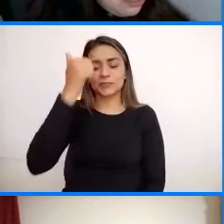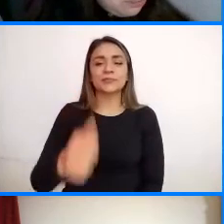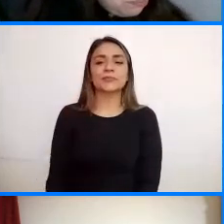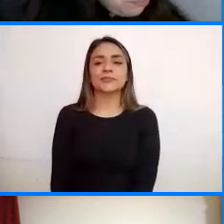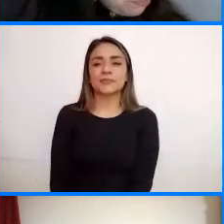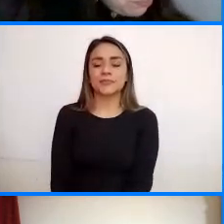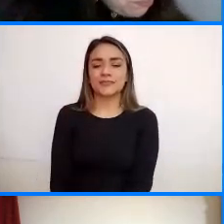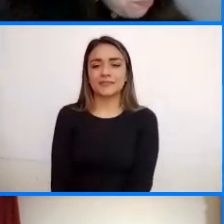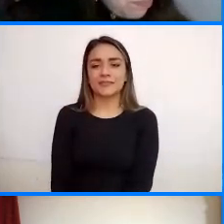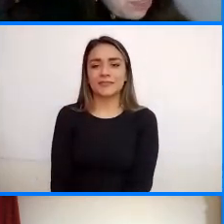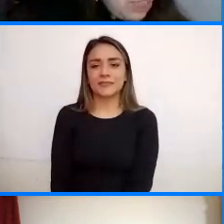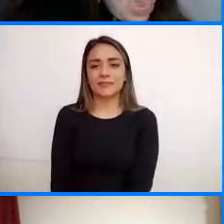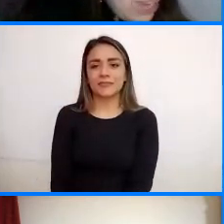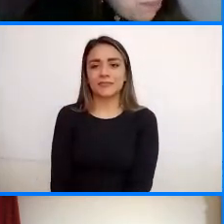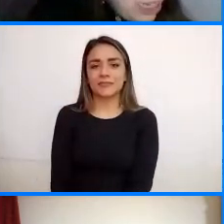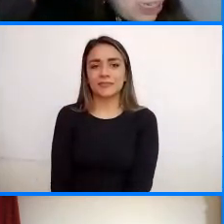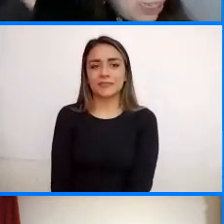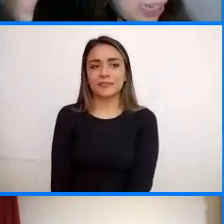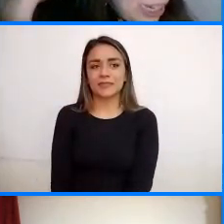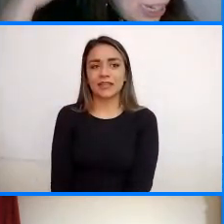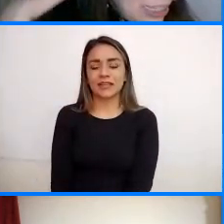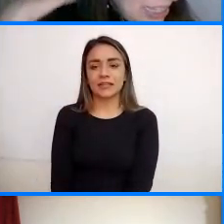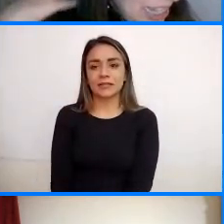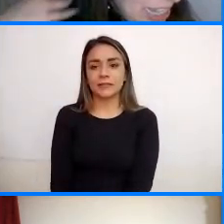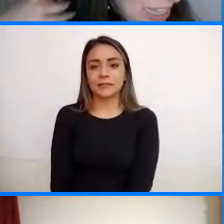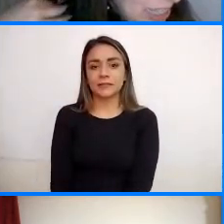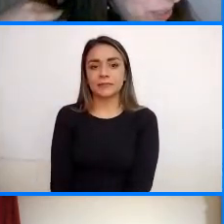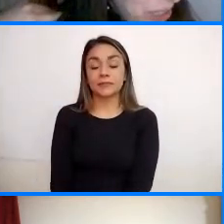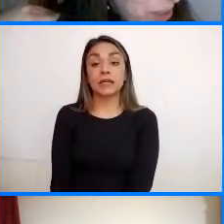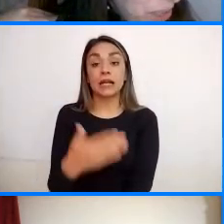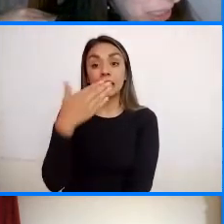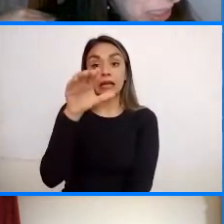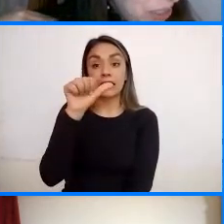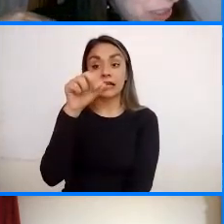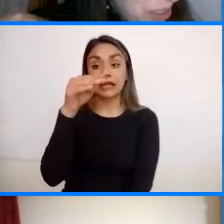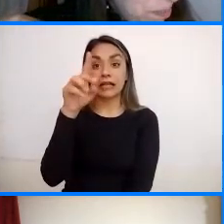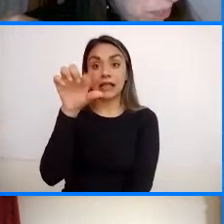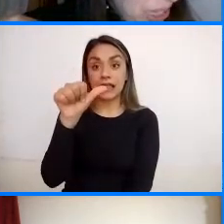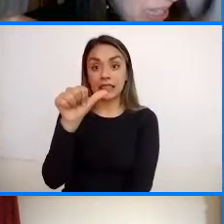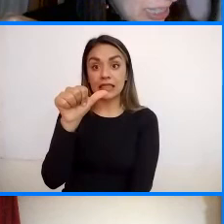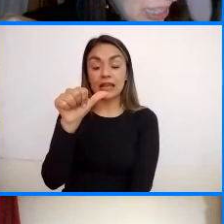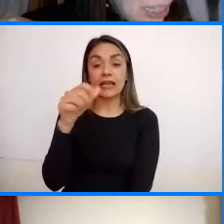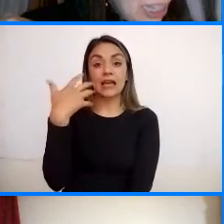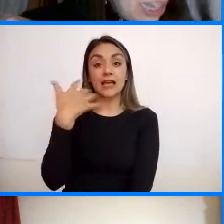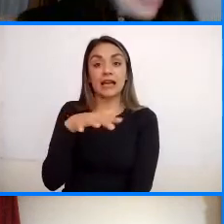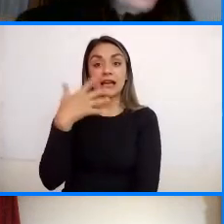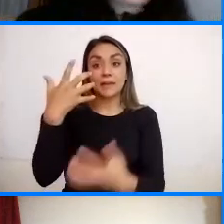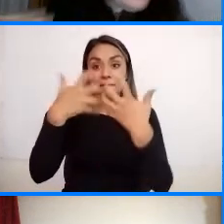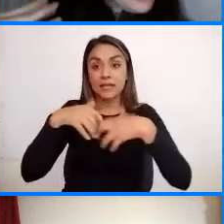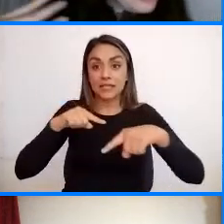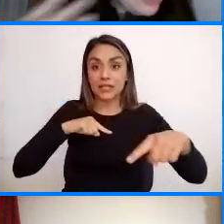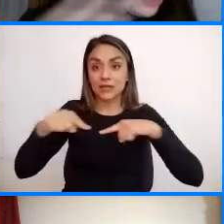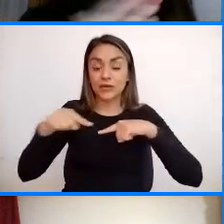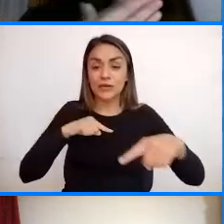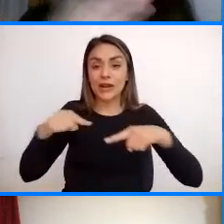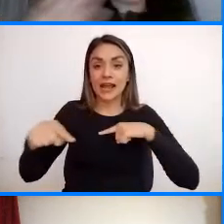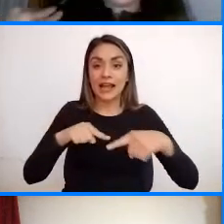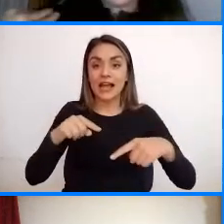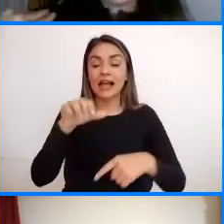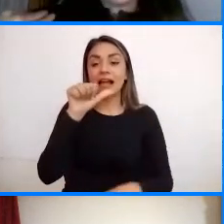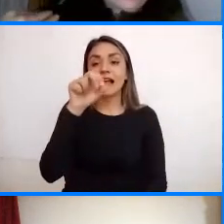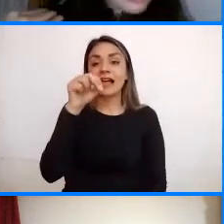Ay Miren Andrea García Está estudiando Administración De Empresas Andrea García